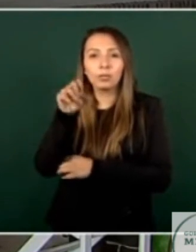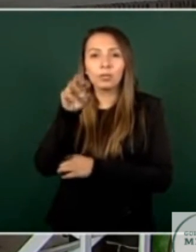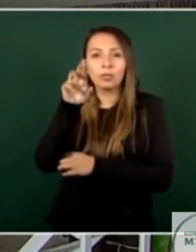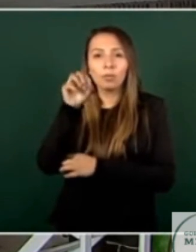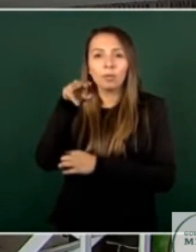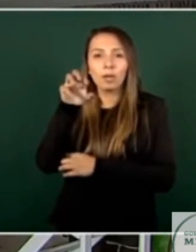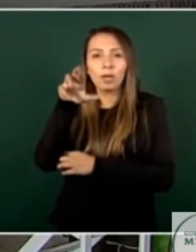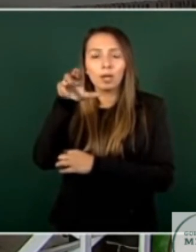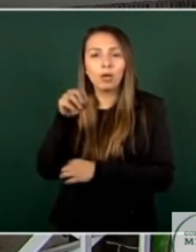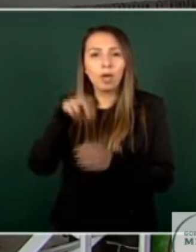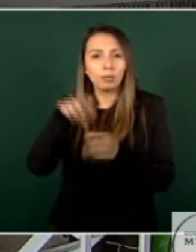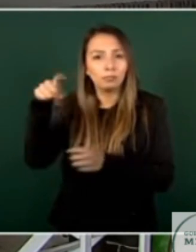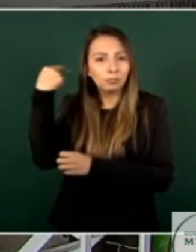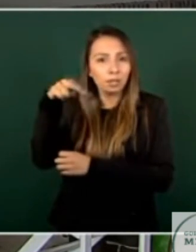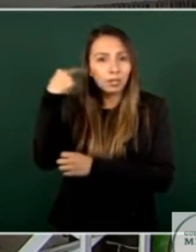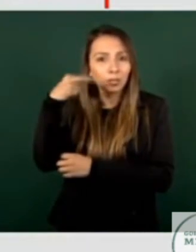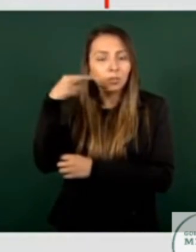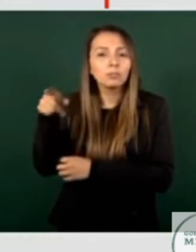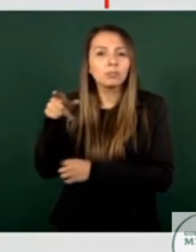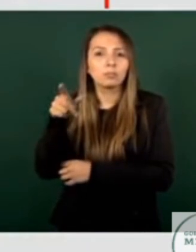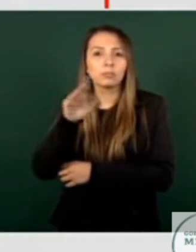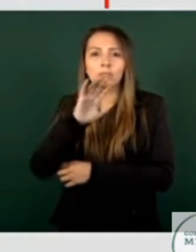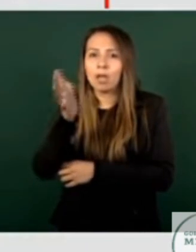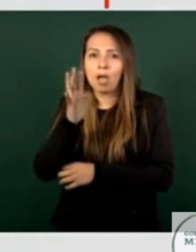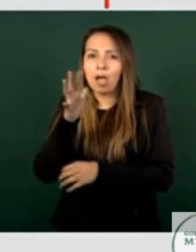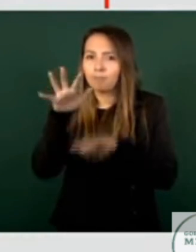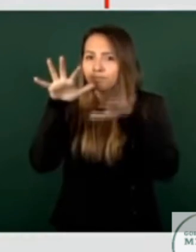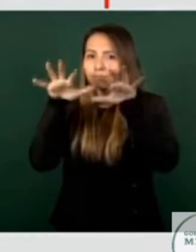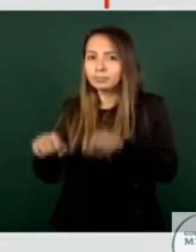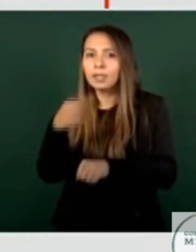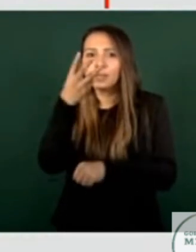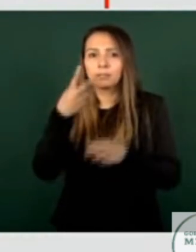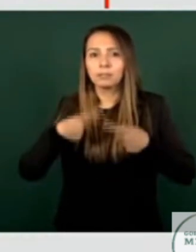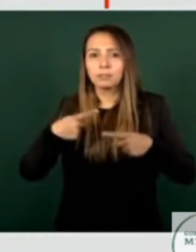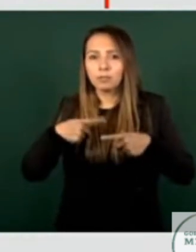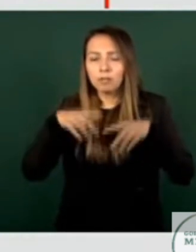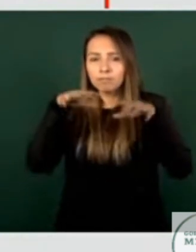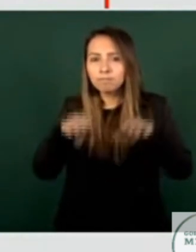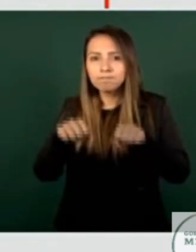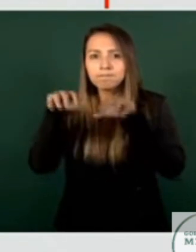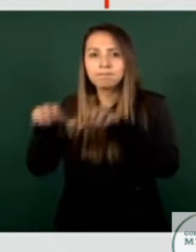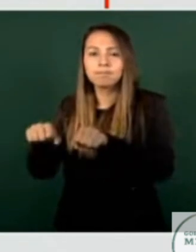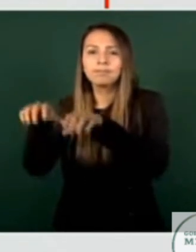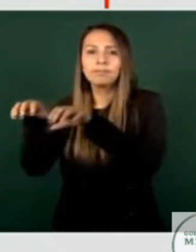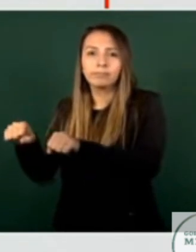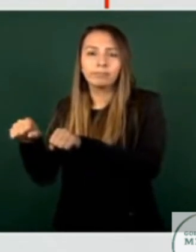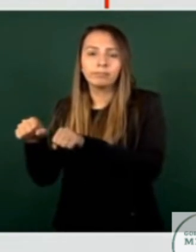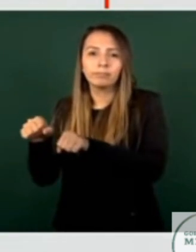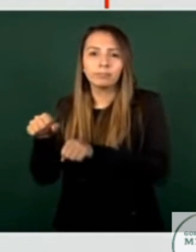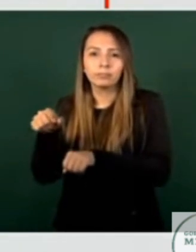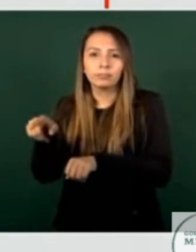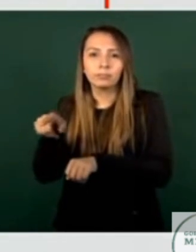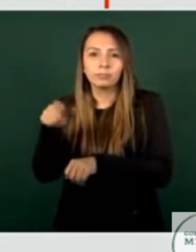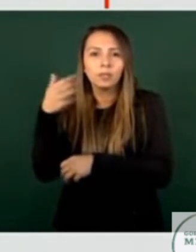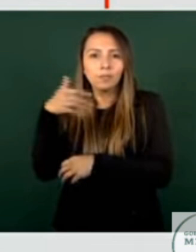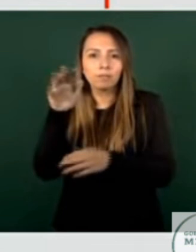Ixtazoquitlán en Veracruz ya se detuvo a tres de los sujetos que privaron de